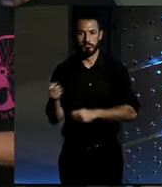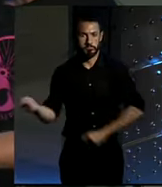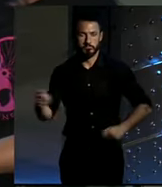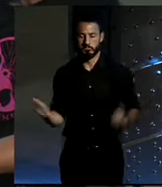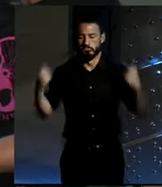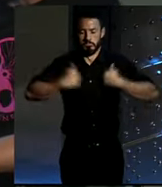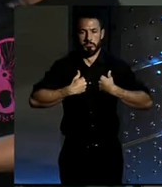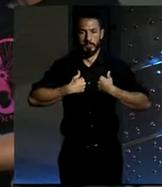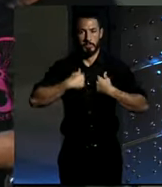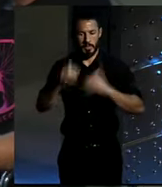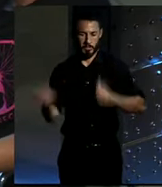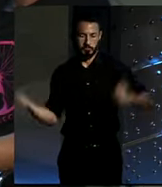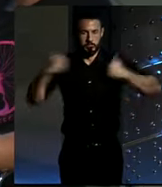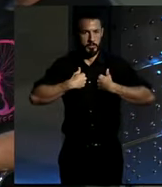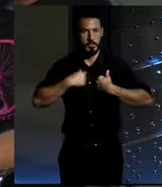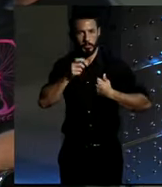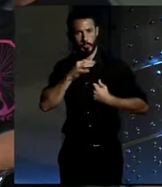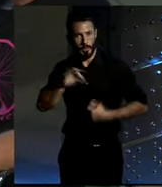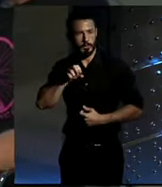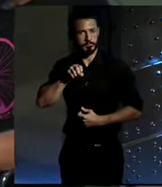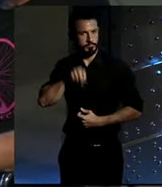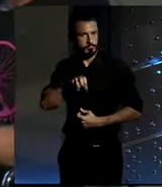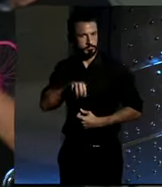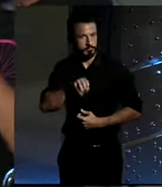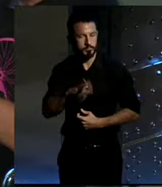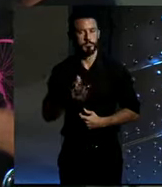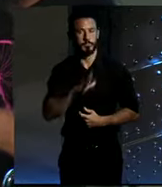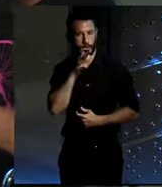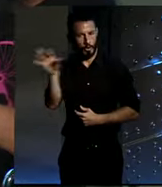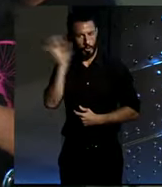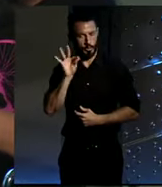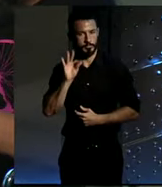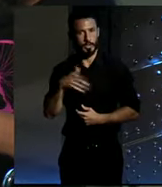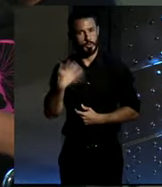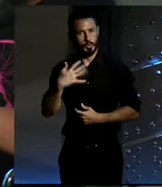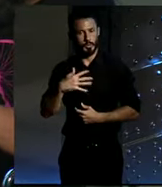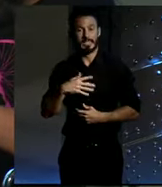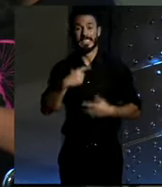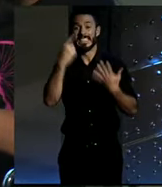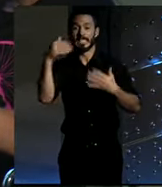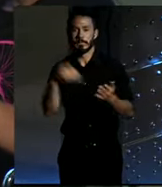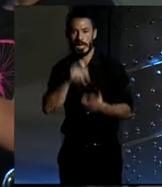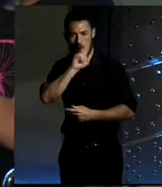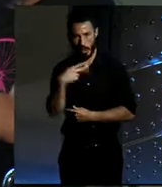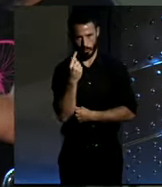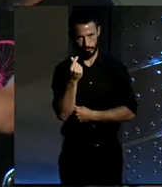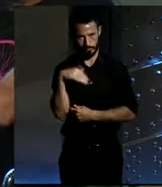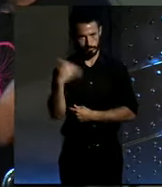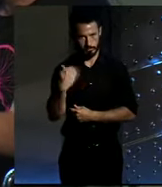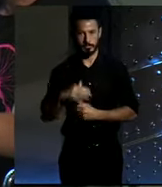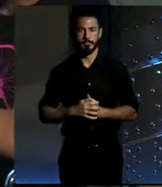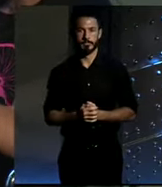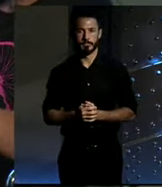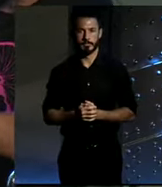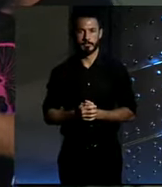uno cada uno, y te lo puedes llevar andando. Entonces esa opción nos gustó. Pero vamos, 6.000 euros. Acaba de llegar... 6.000 euros